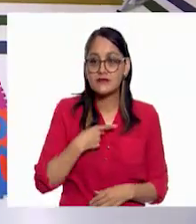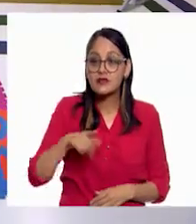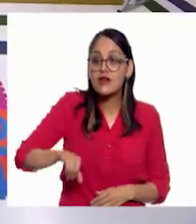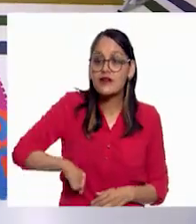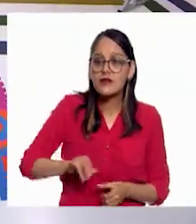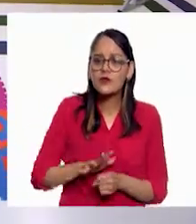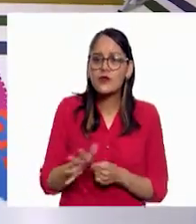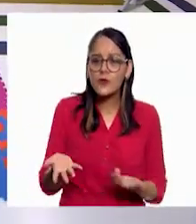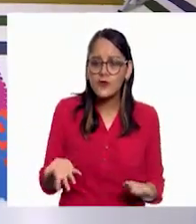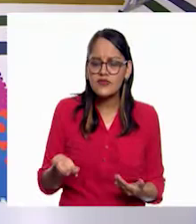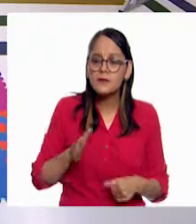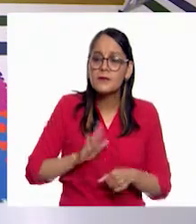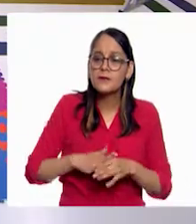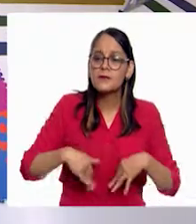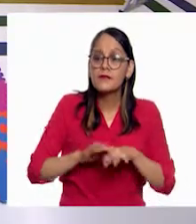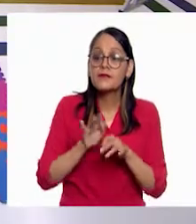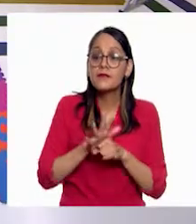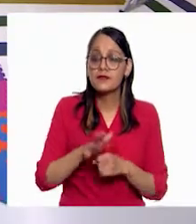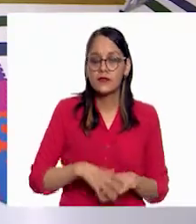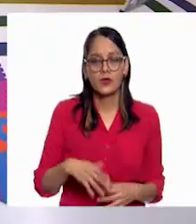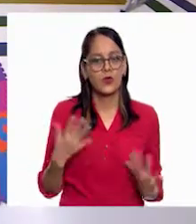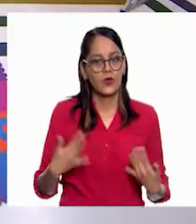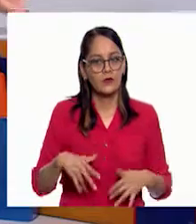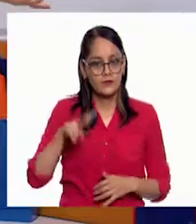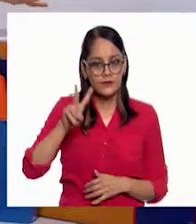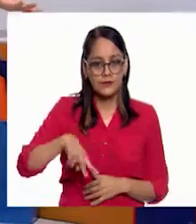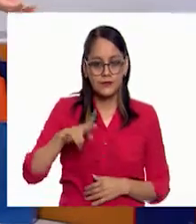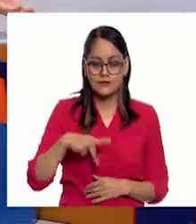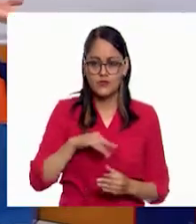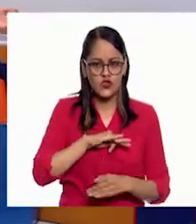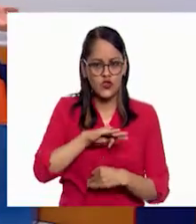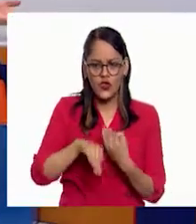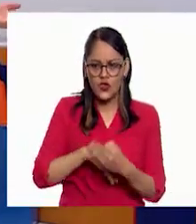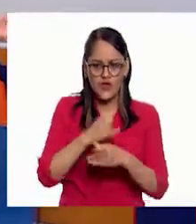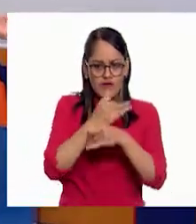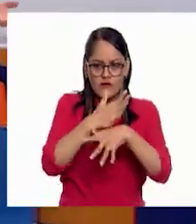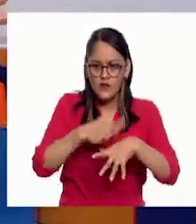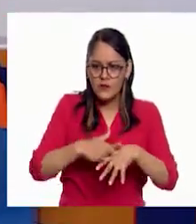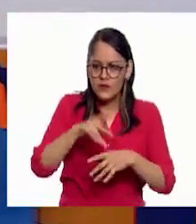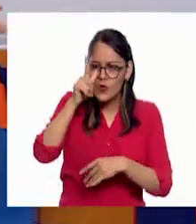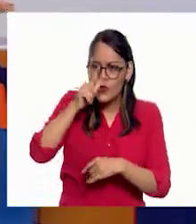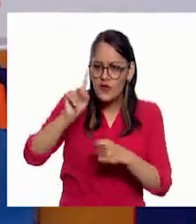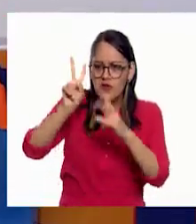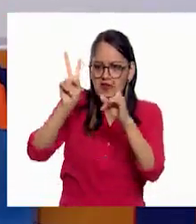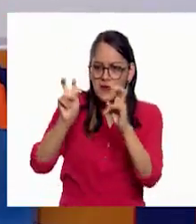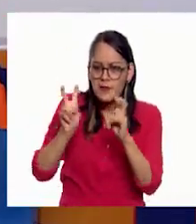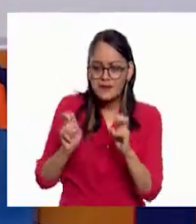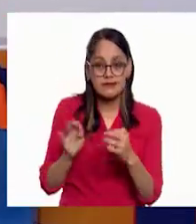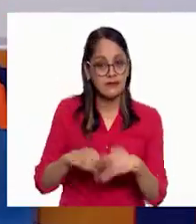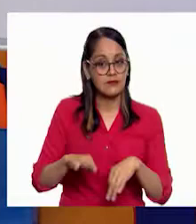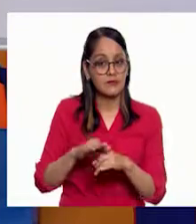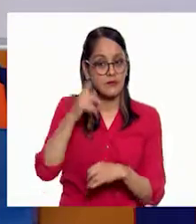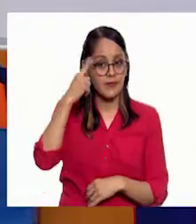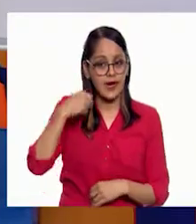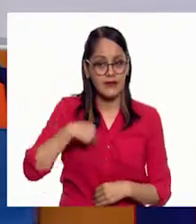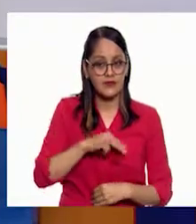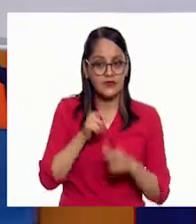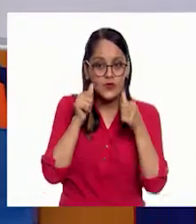interesante o más importante? Pues es que en realidad, Ezequiel, todos los datos de la luna son muy importantes para nosotros los terrestres.